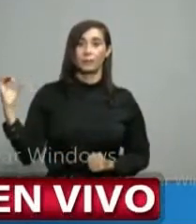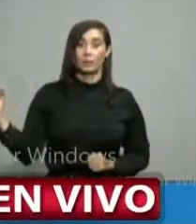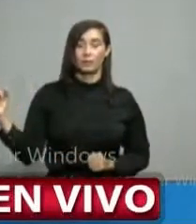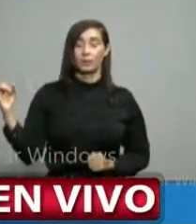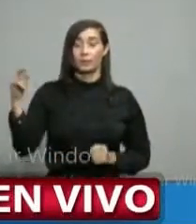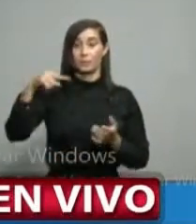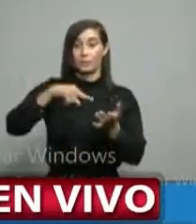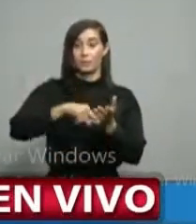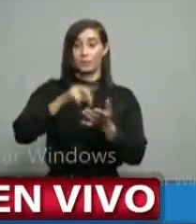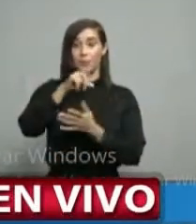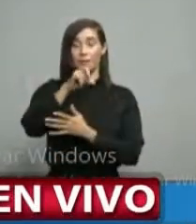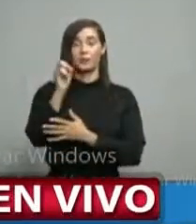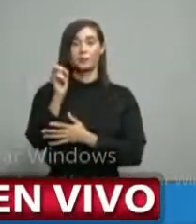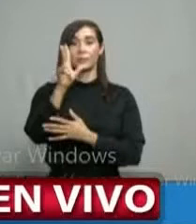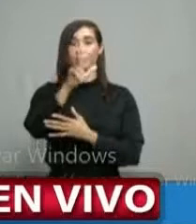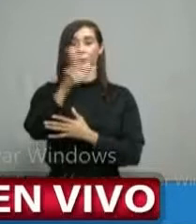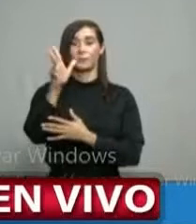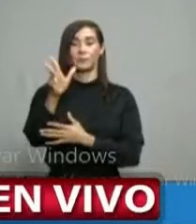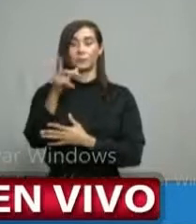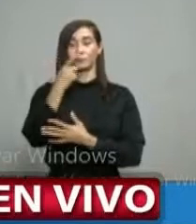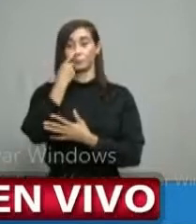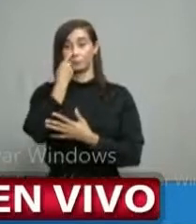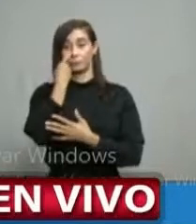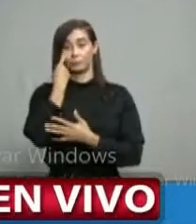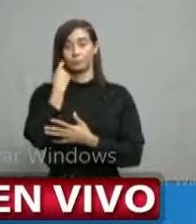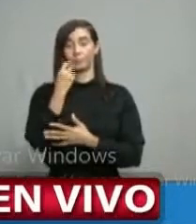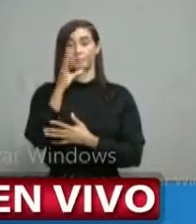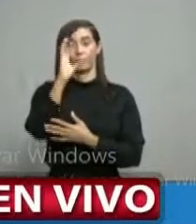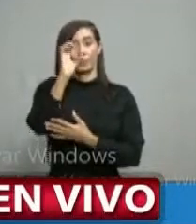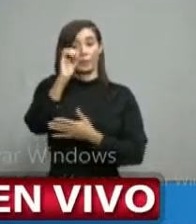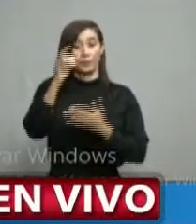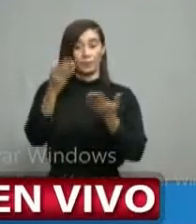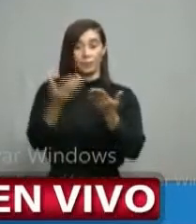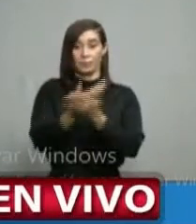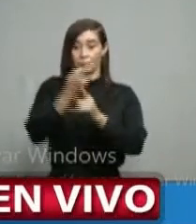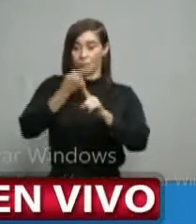.933 pruebas realizadas, 0